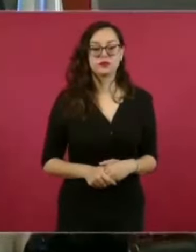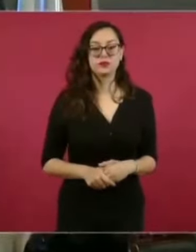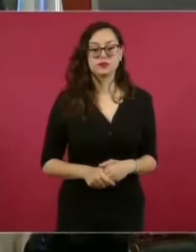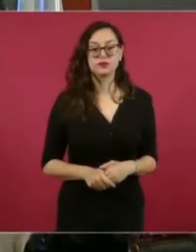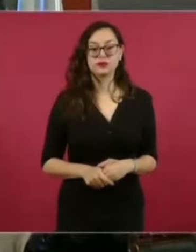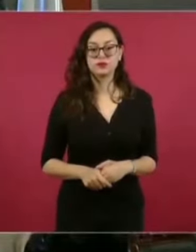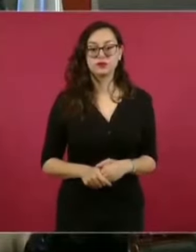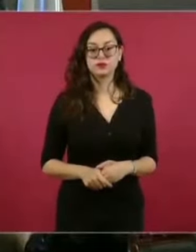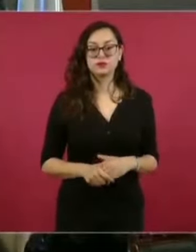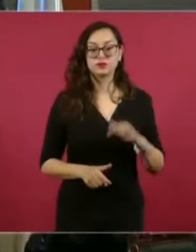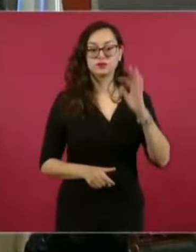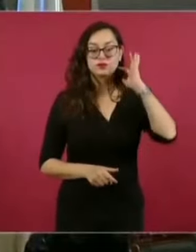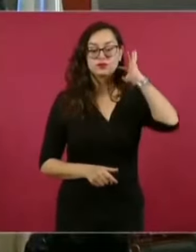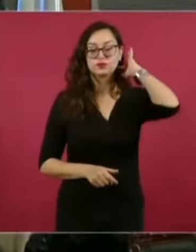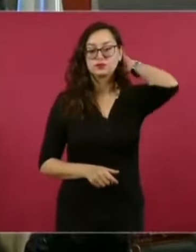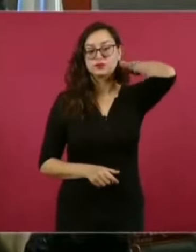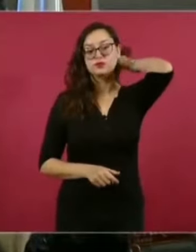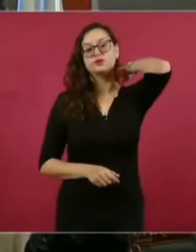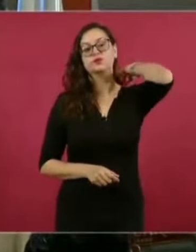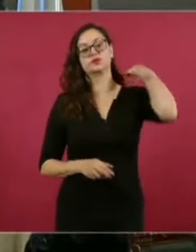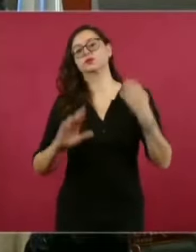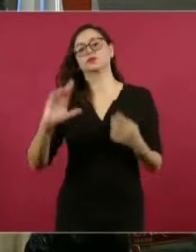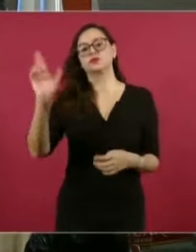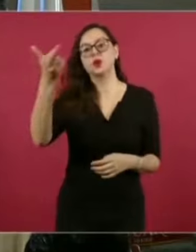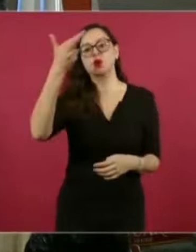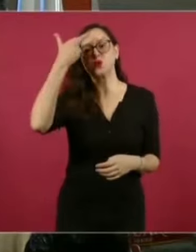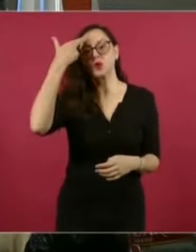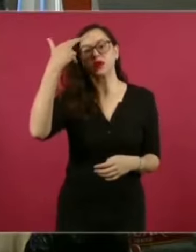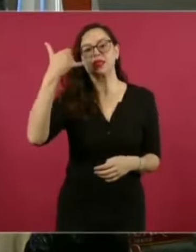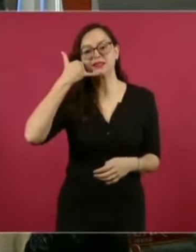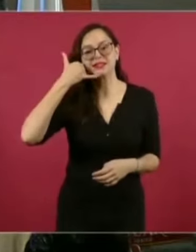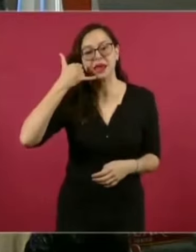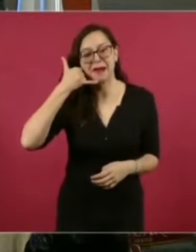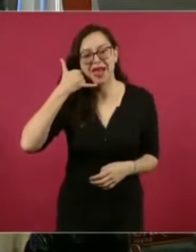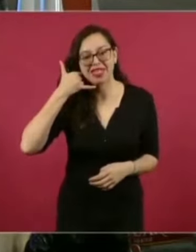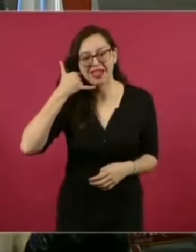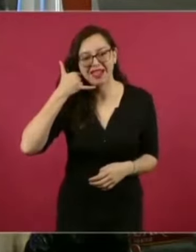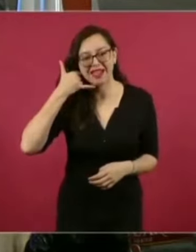cuando aquella llamada… eso es para los jóvenes.